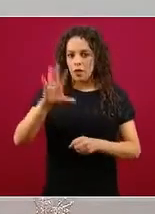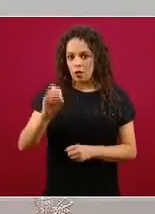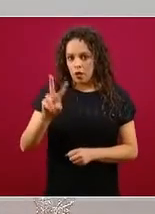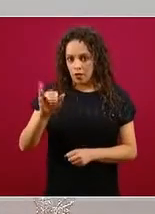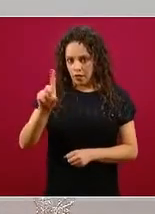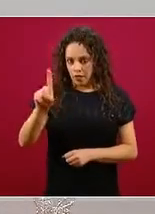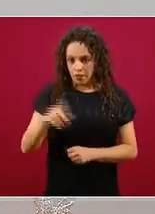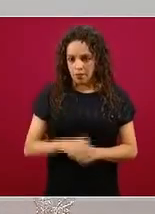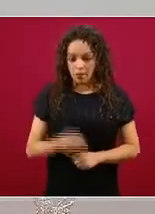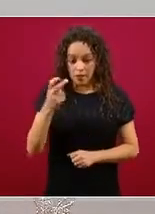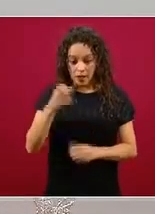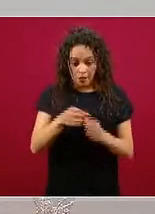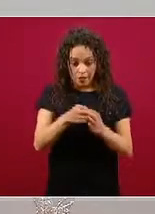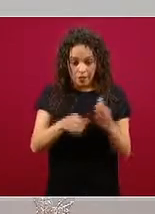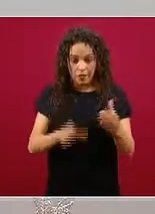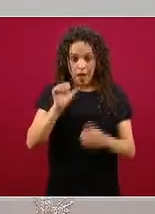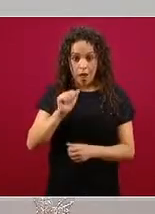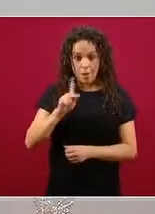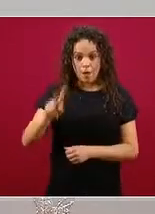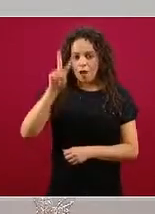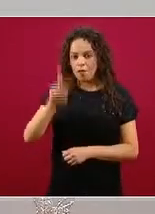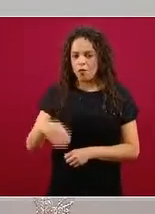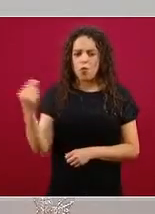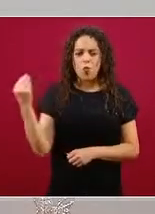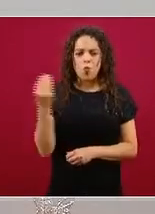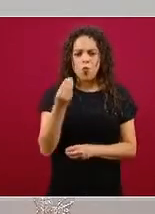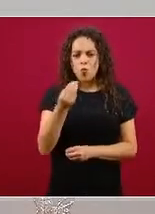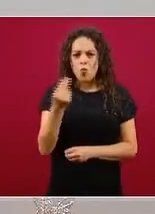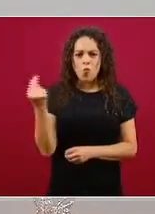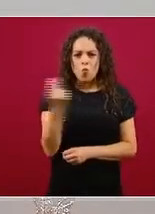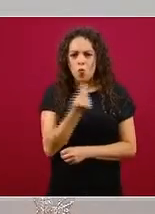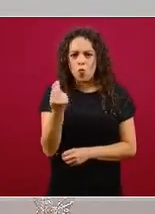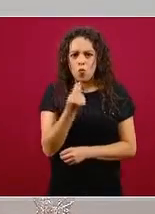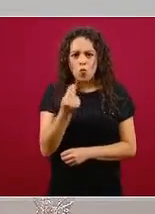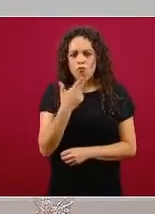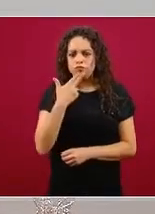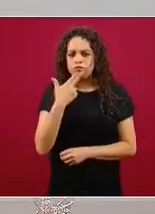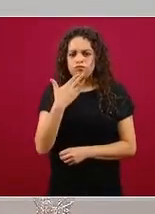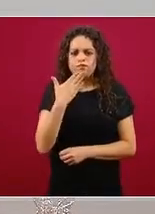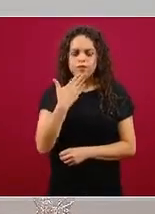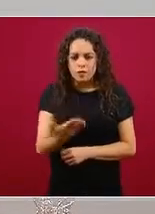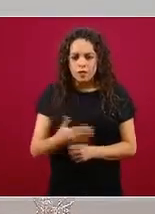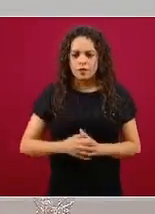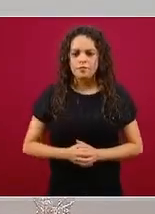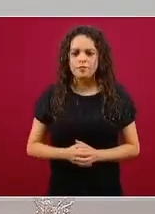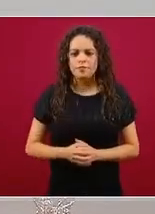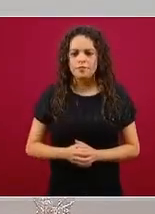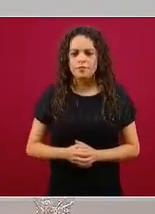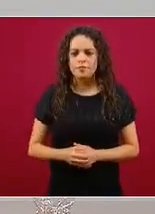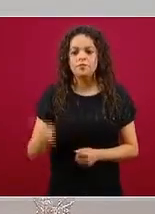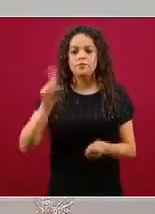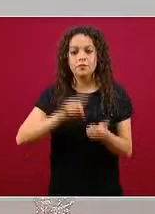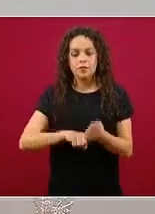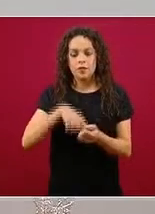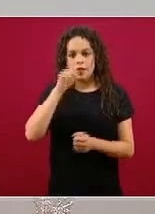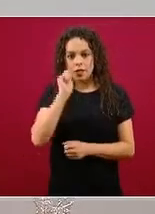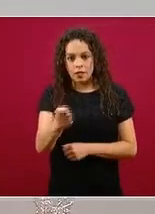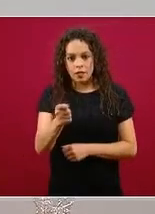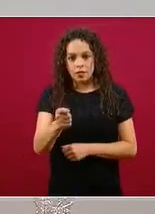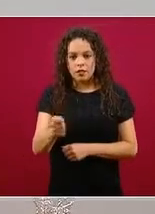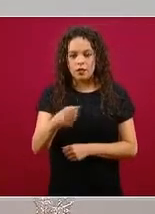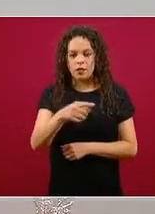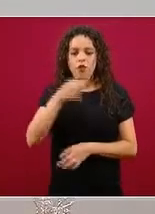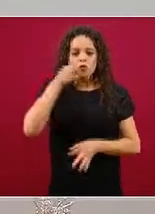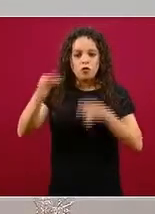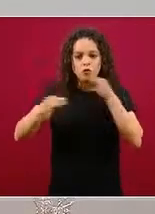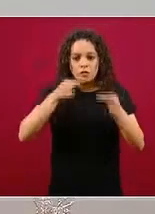descargarla, tener noticias, que ese es otro de los menús, noticias, las